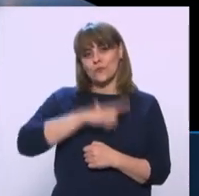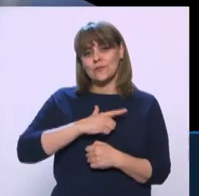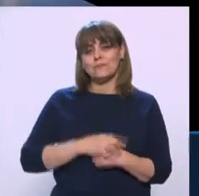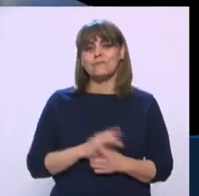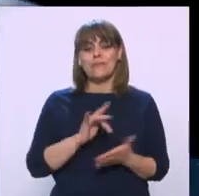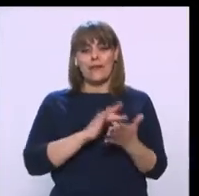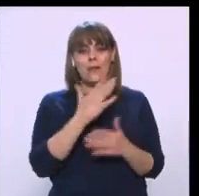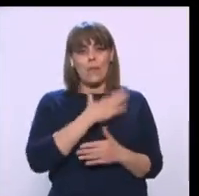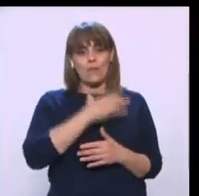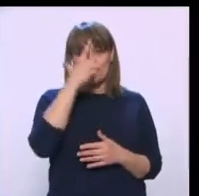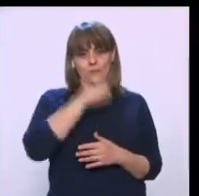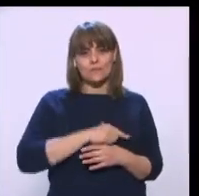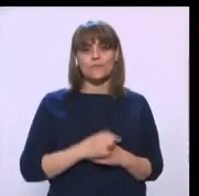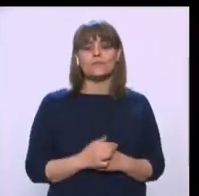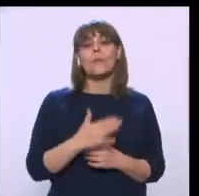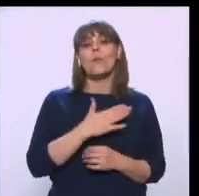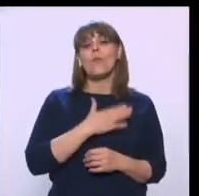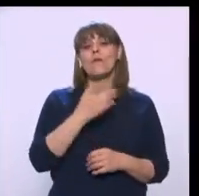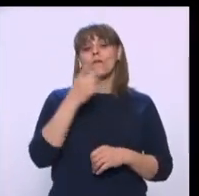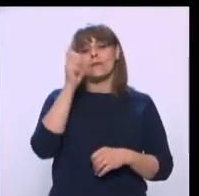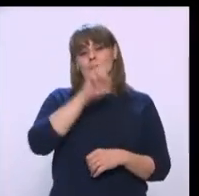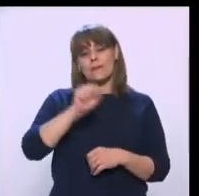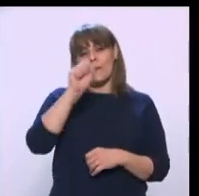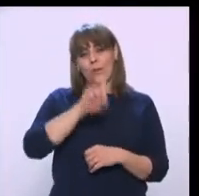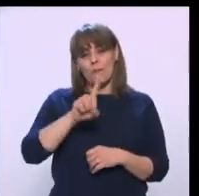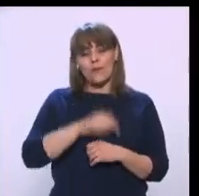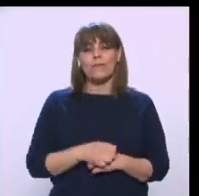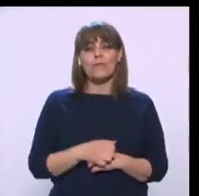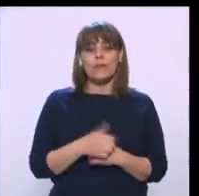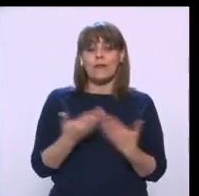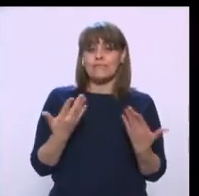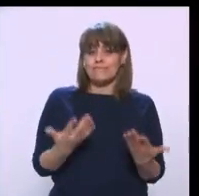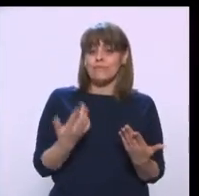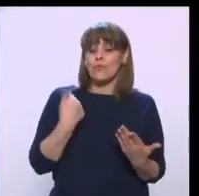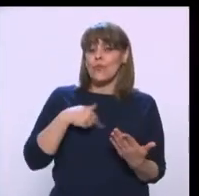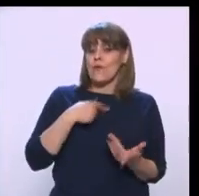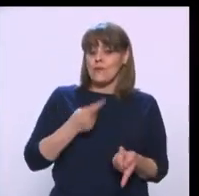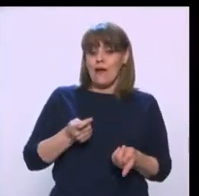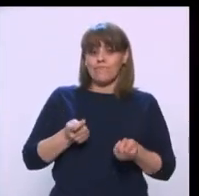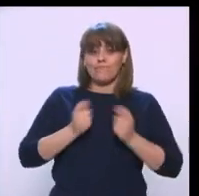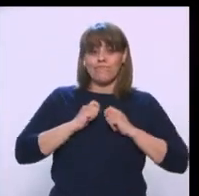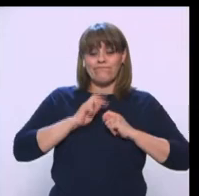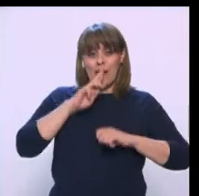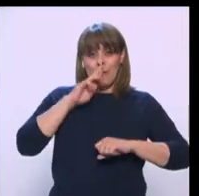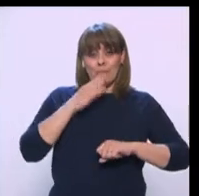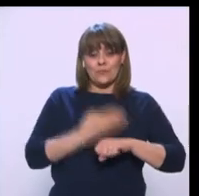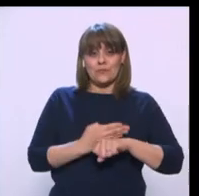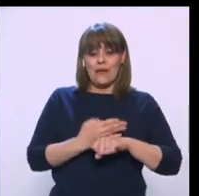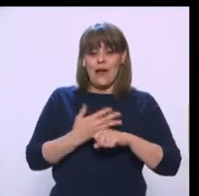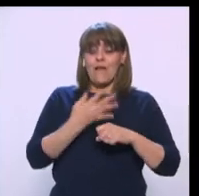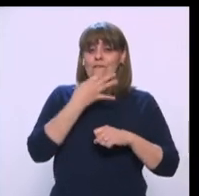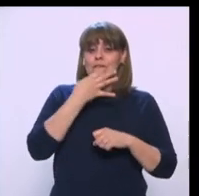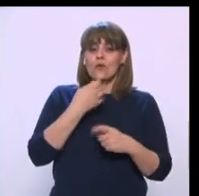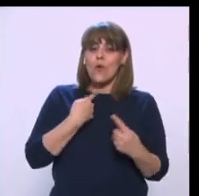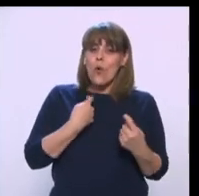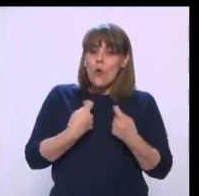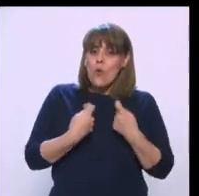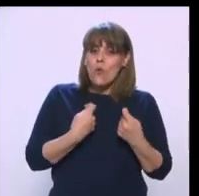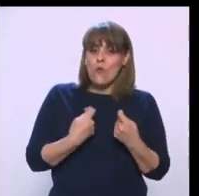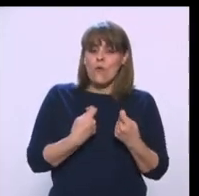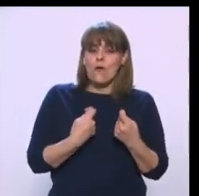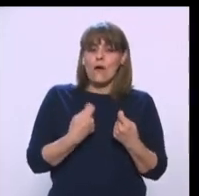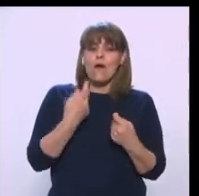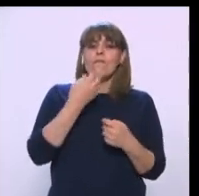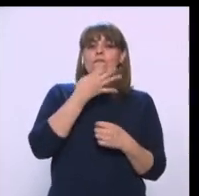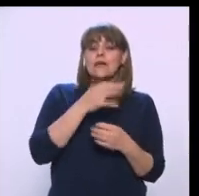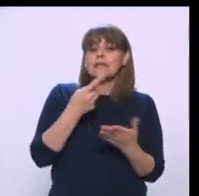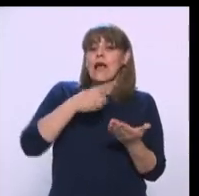Muchas gracias, buenas noches. Tenga muy buen fin de semana, pues ahí está en nuestras manos el tomar las medidas, celebrar a nuestros muertos en casa,